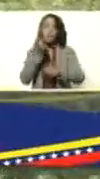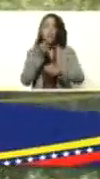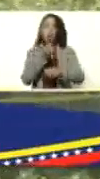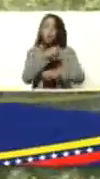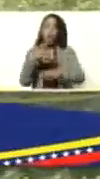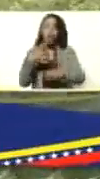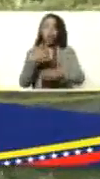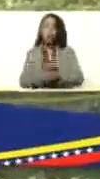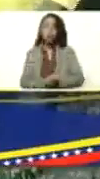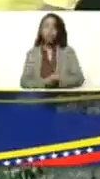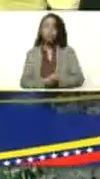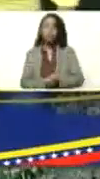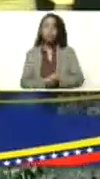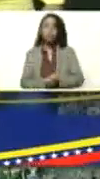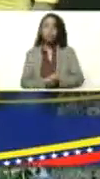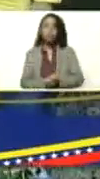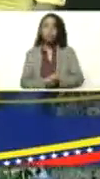pico negro